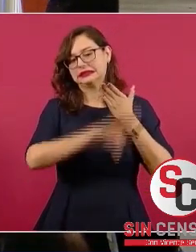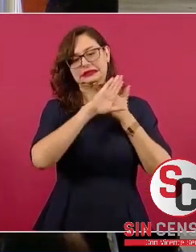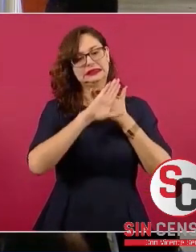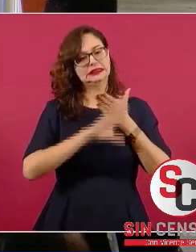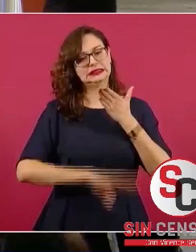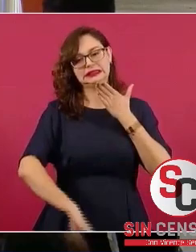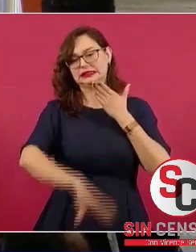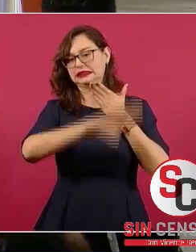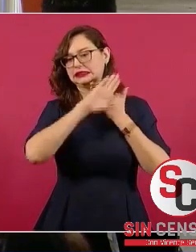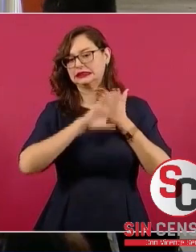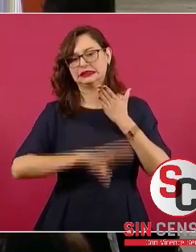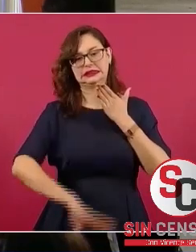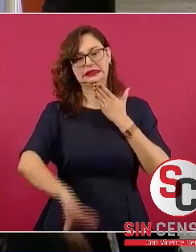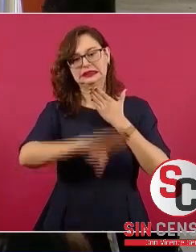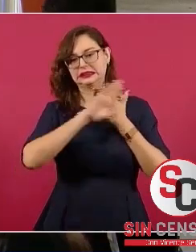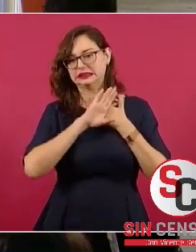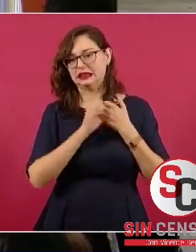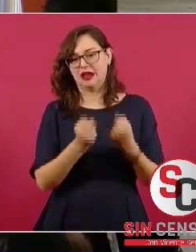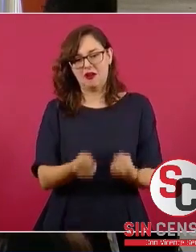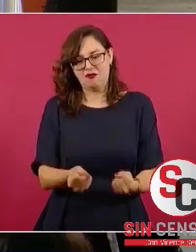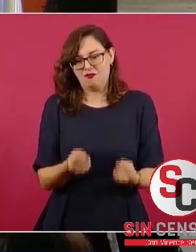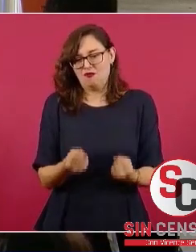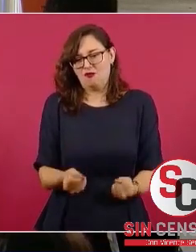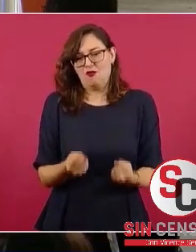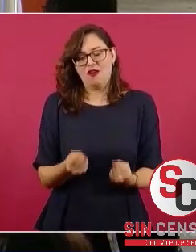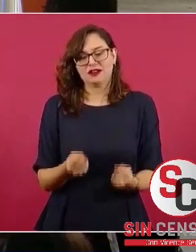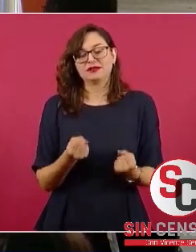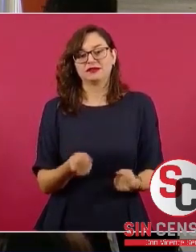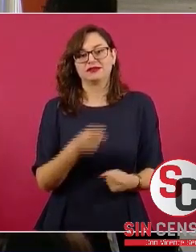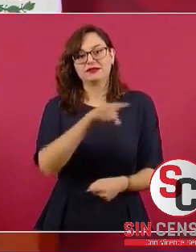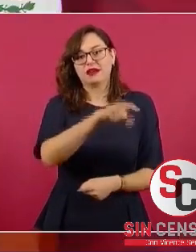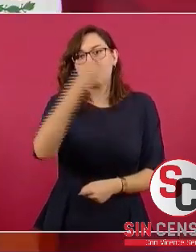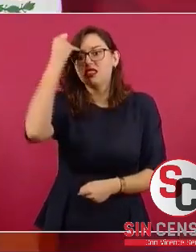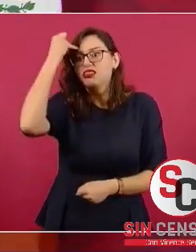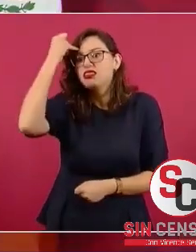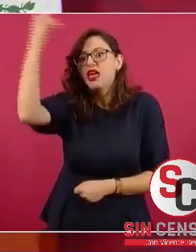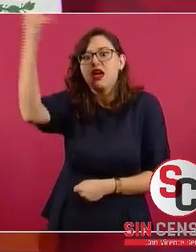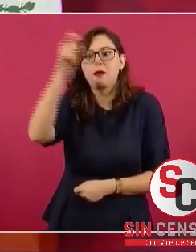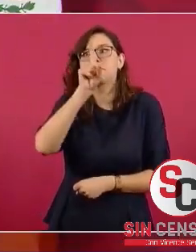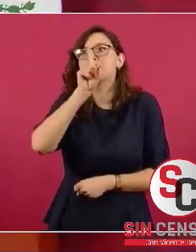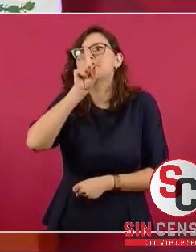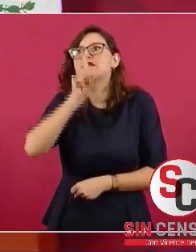y por eso se inventa cosas.